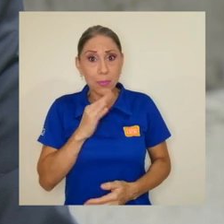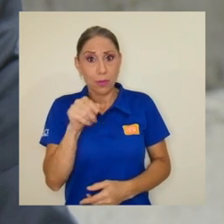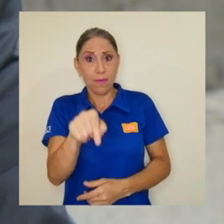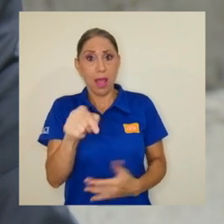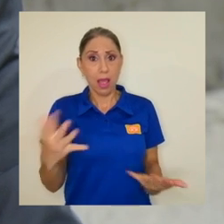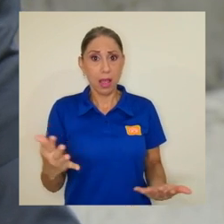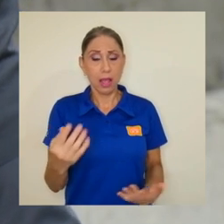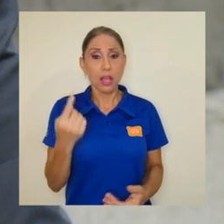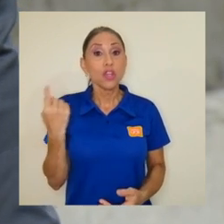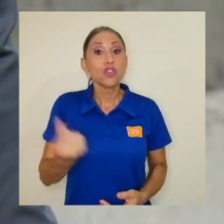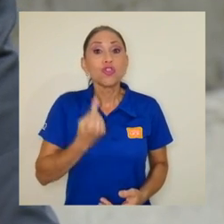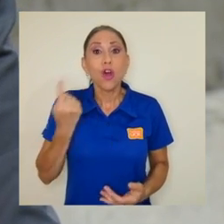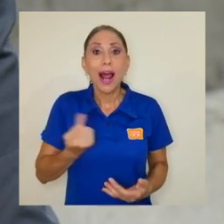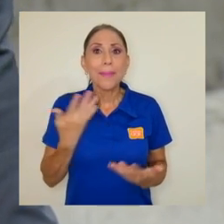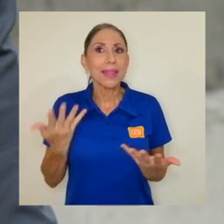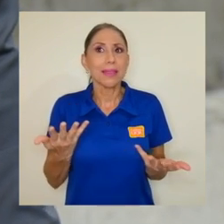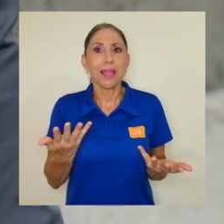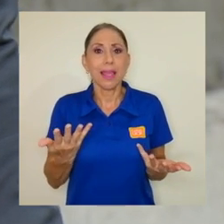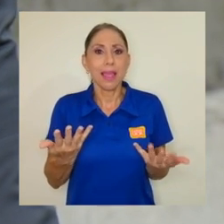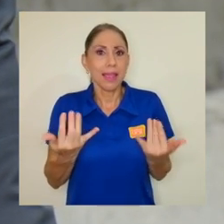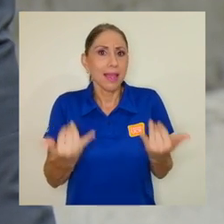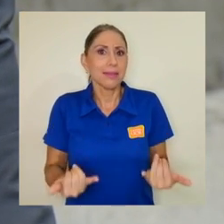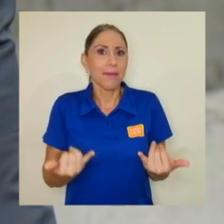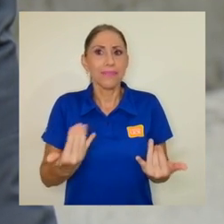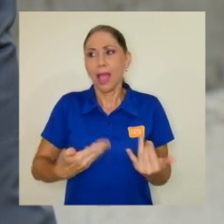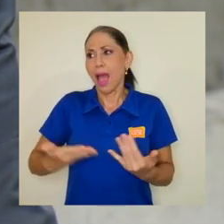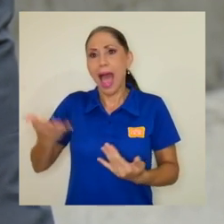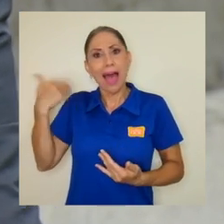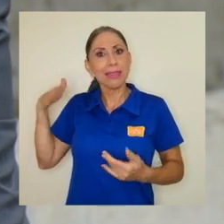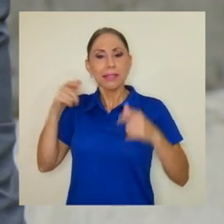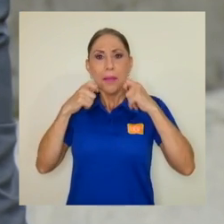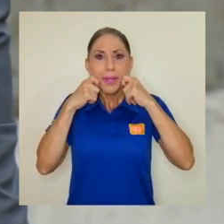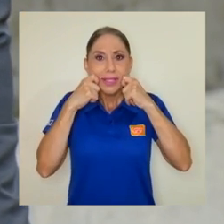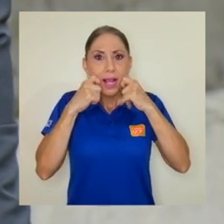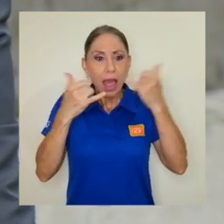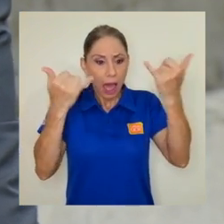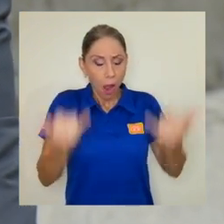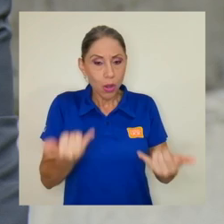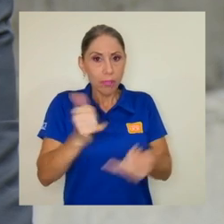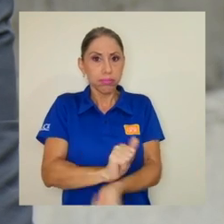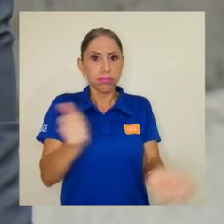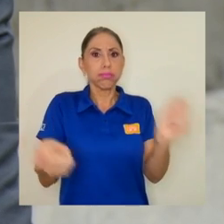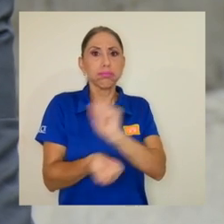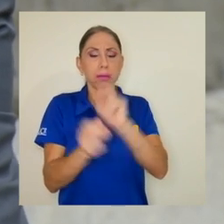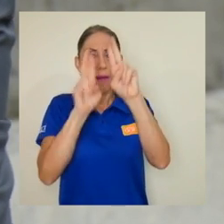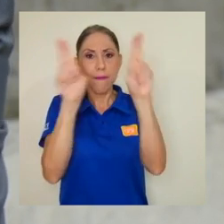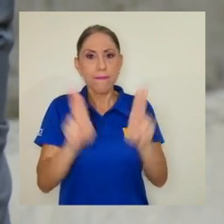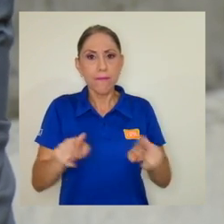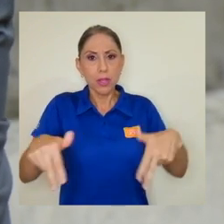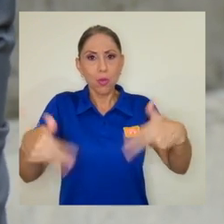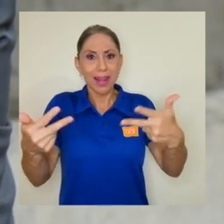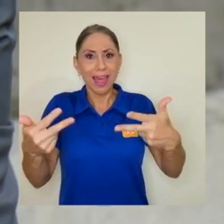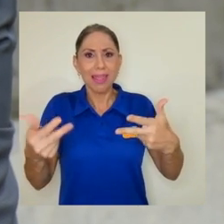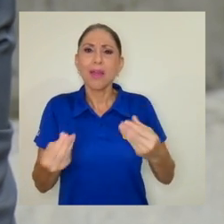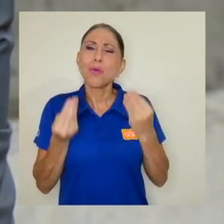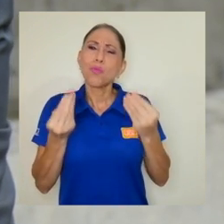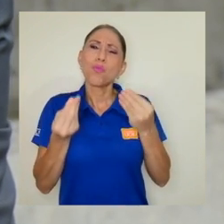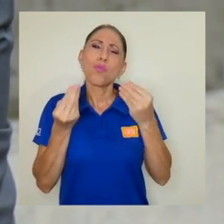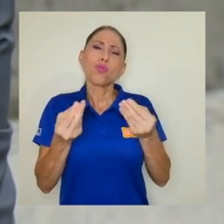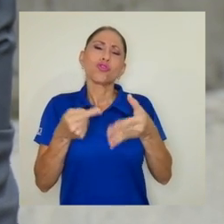Solamente la condición de haber pasado de la presencialidad a la virtualidad ya trae por sí muchos condicionantes,